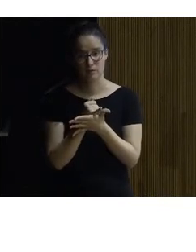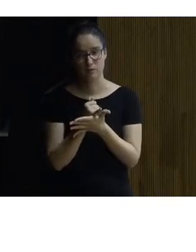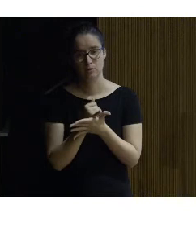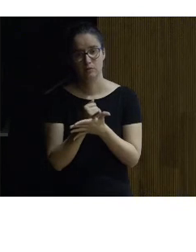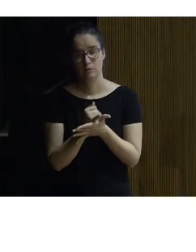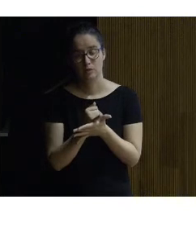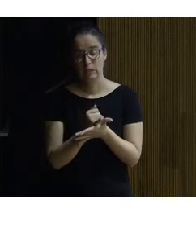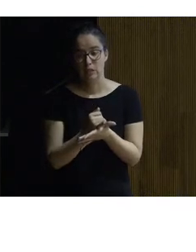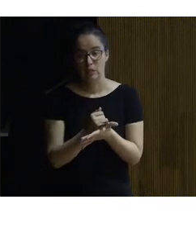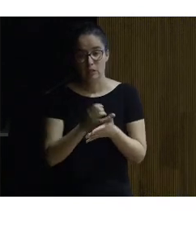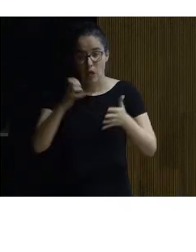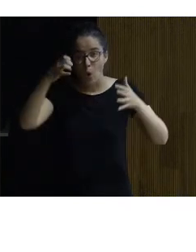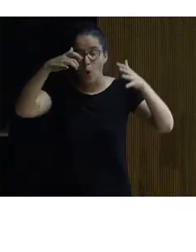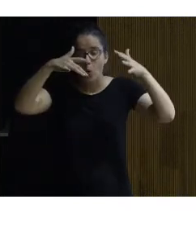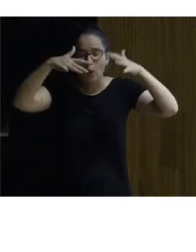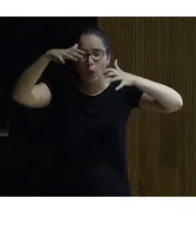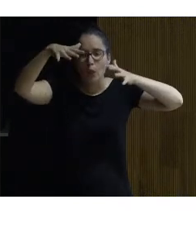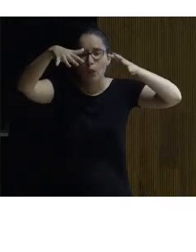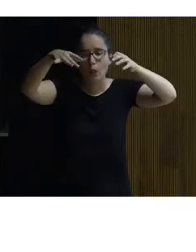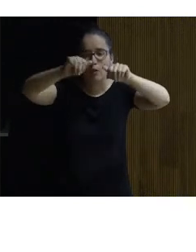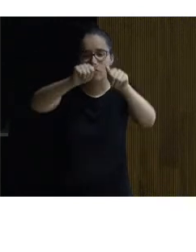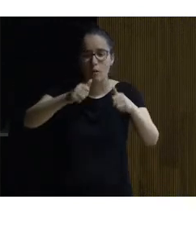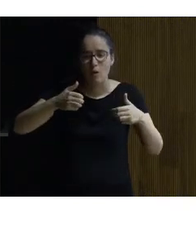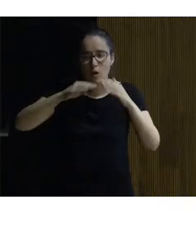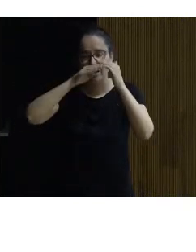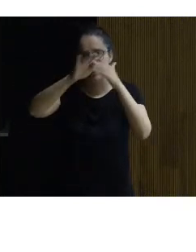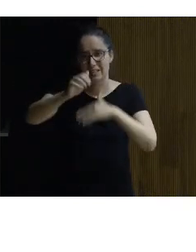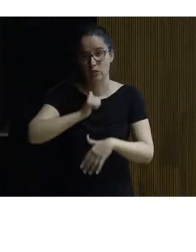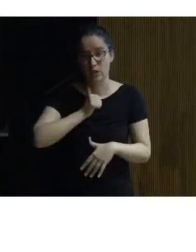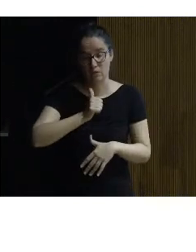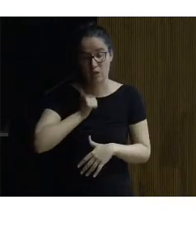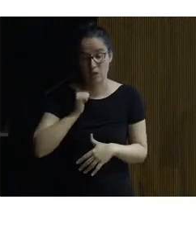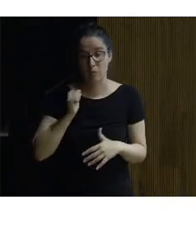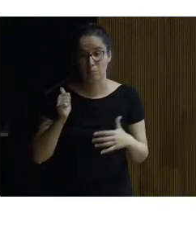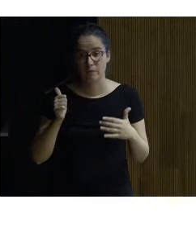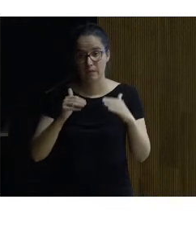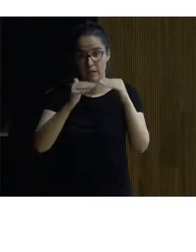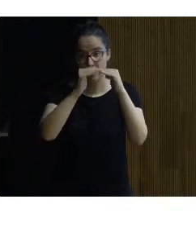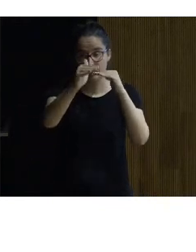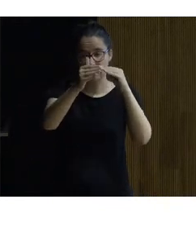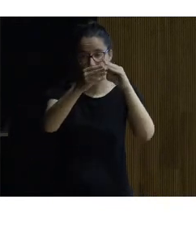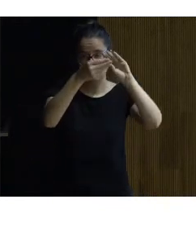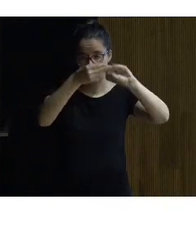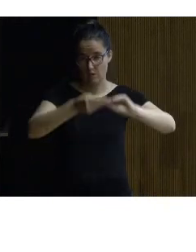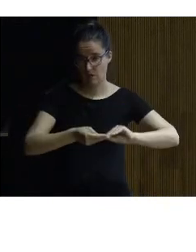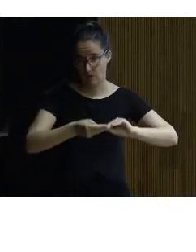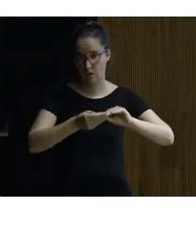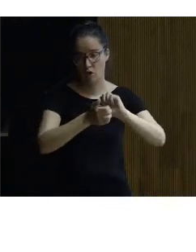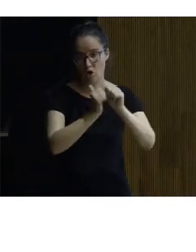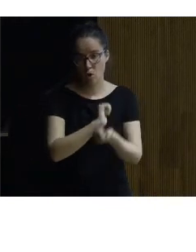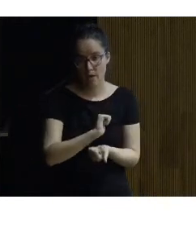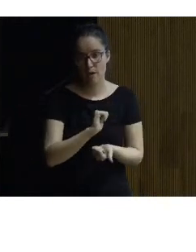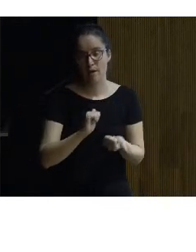deslizamiento de la luz en el techo en el techo artificial el techo recreado y